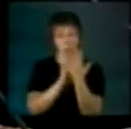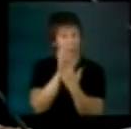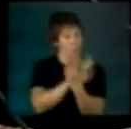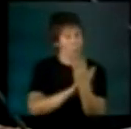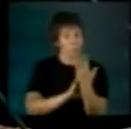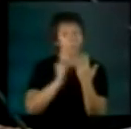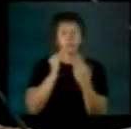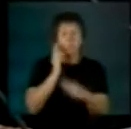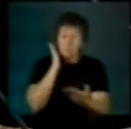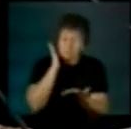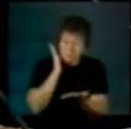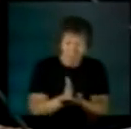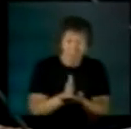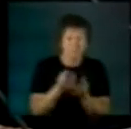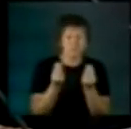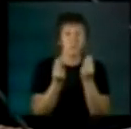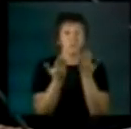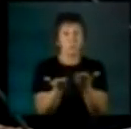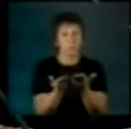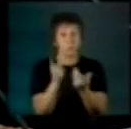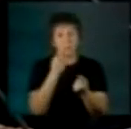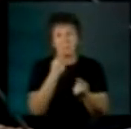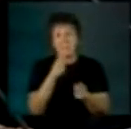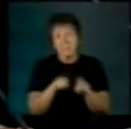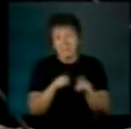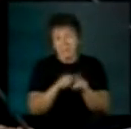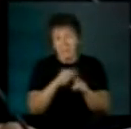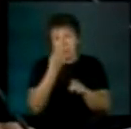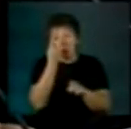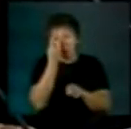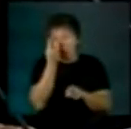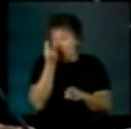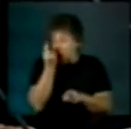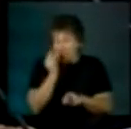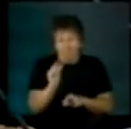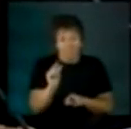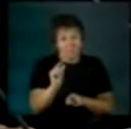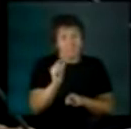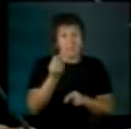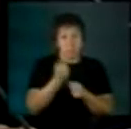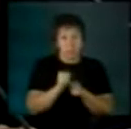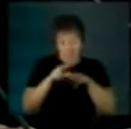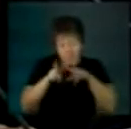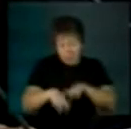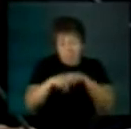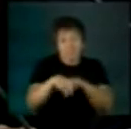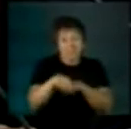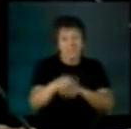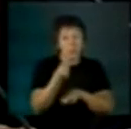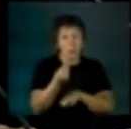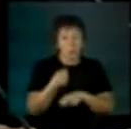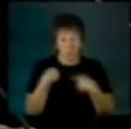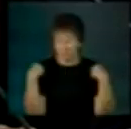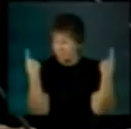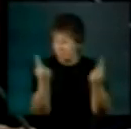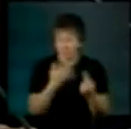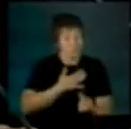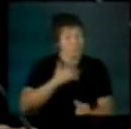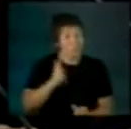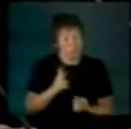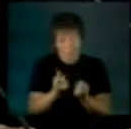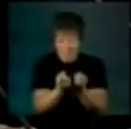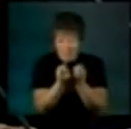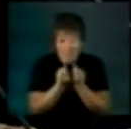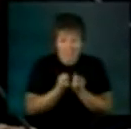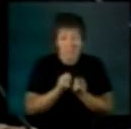definible como el último reservorio alimentario de la humanidad son